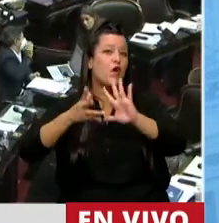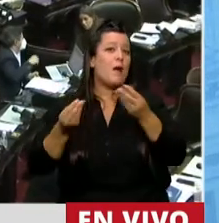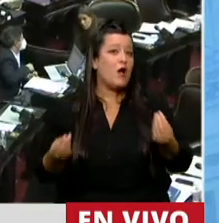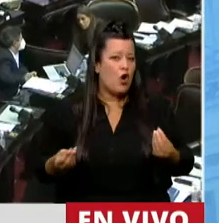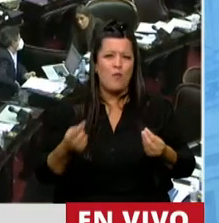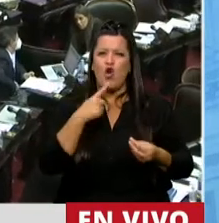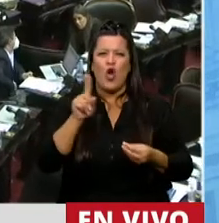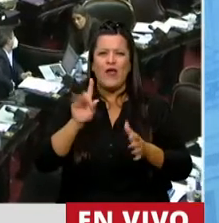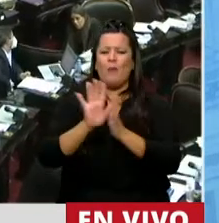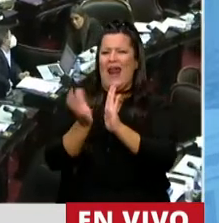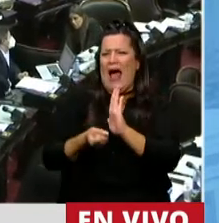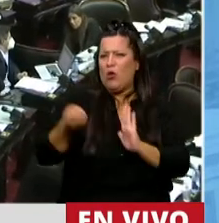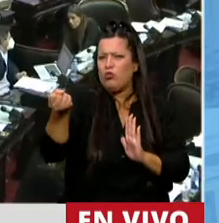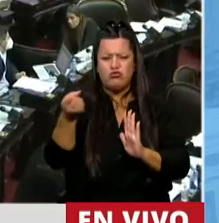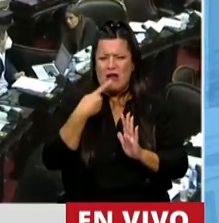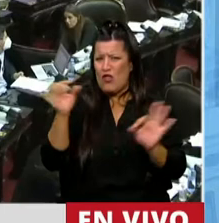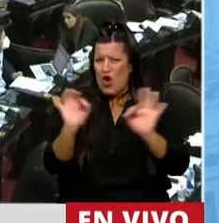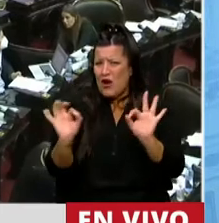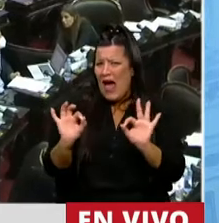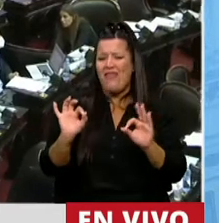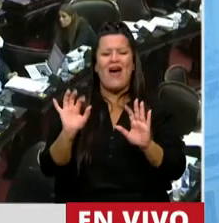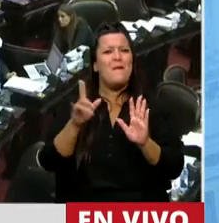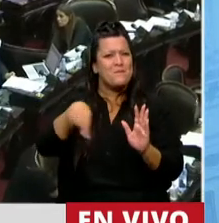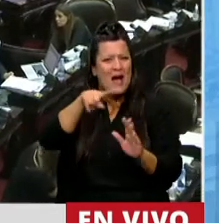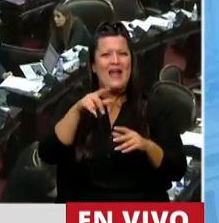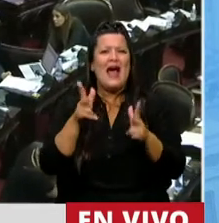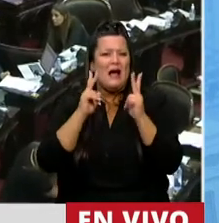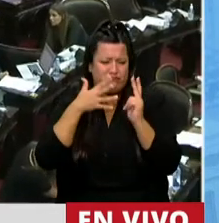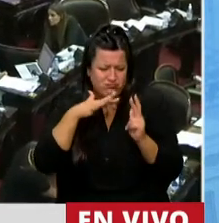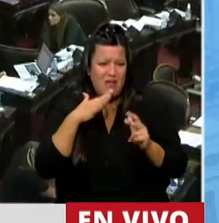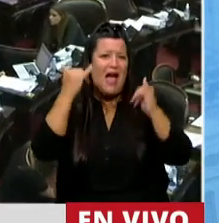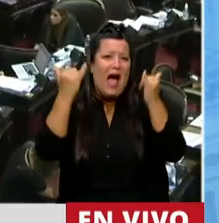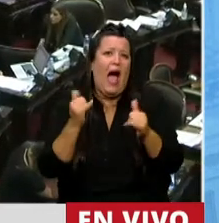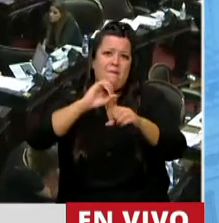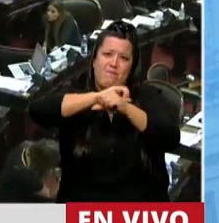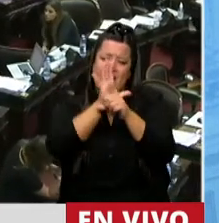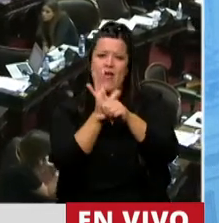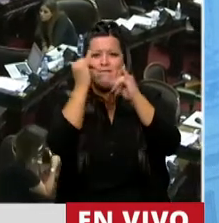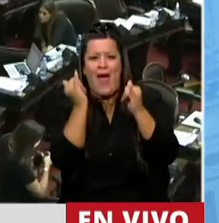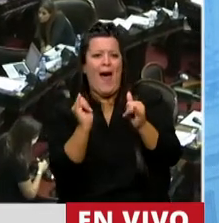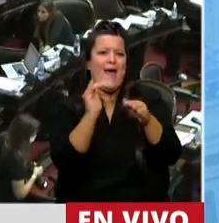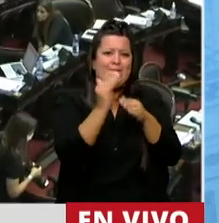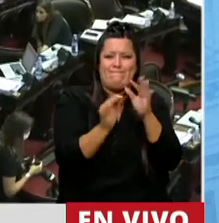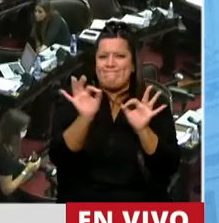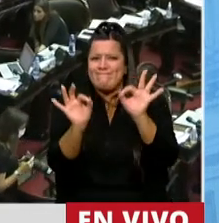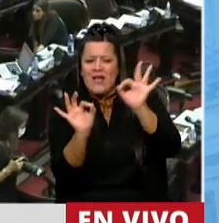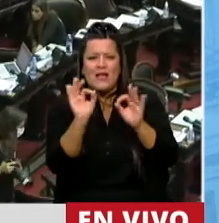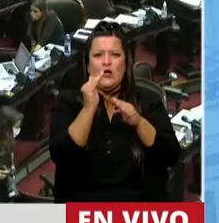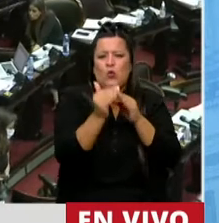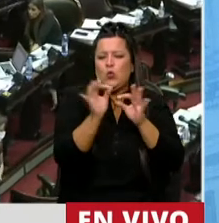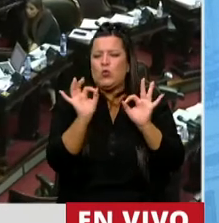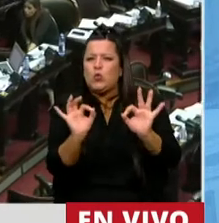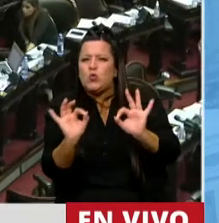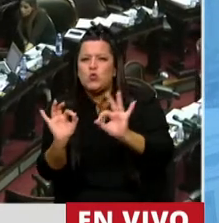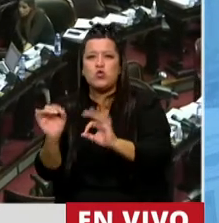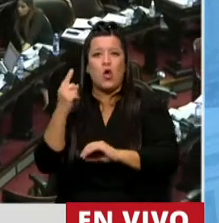no digo para ajustarlo, no digo porque se entienden las restricciones, se entiende la pandemia, es votando presupuestos con